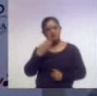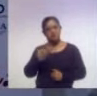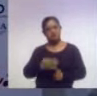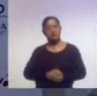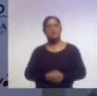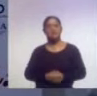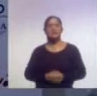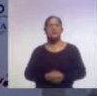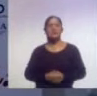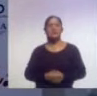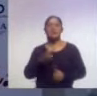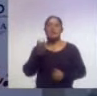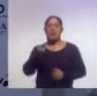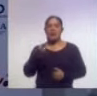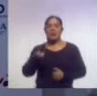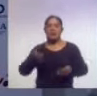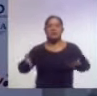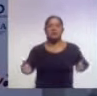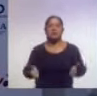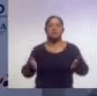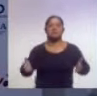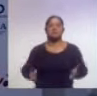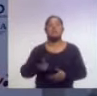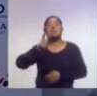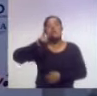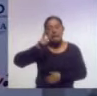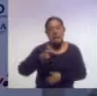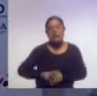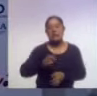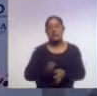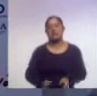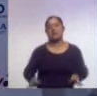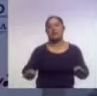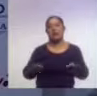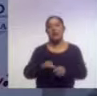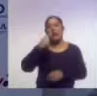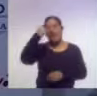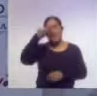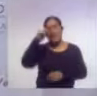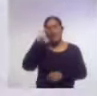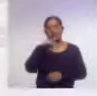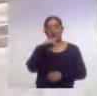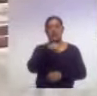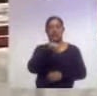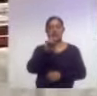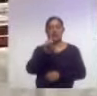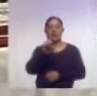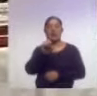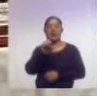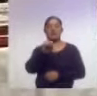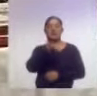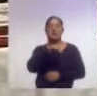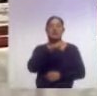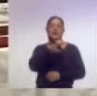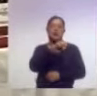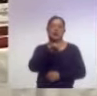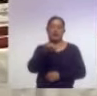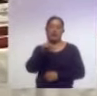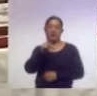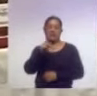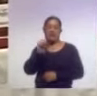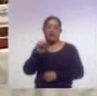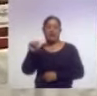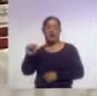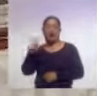impulso es realmente fundamental para que se baje la ENAPEA a los municipios. Zárate Gutiérrez afirmó